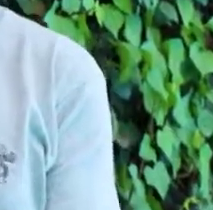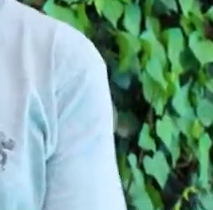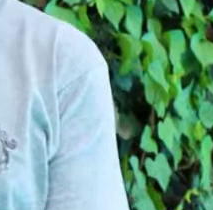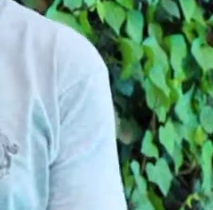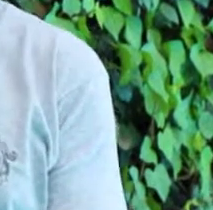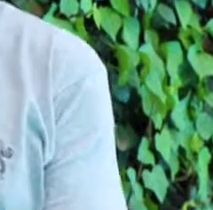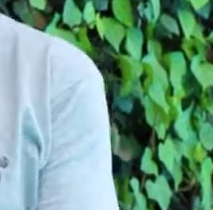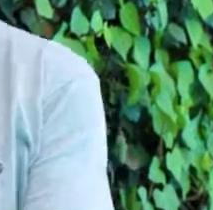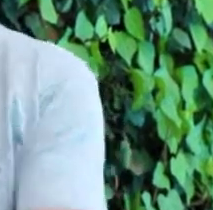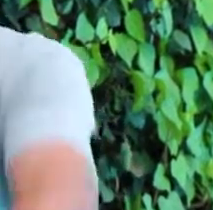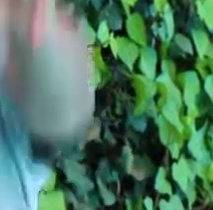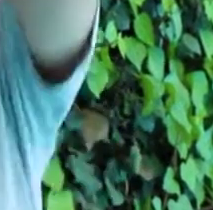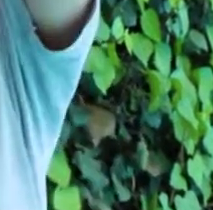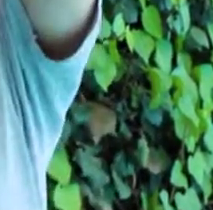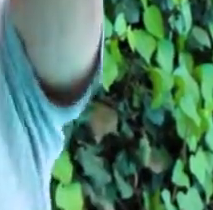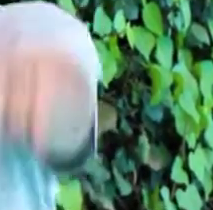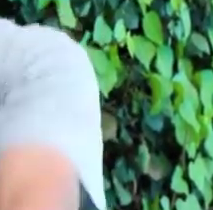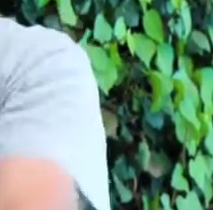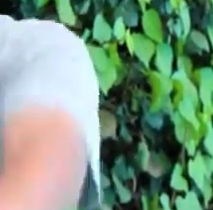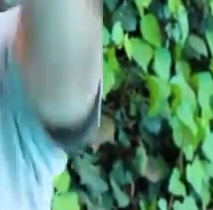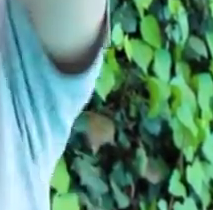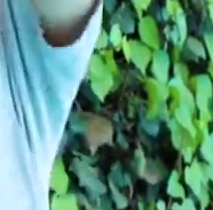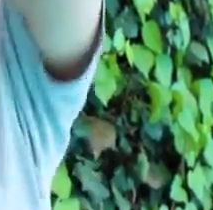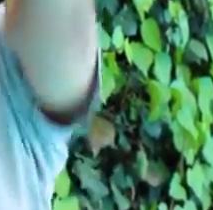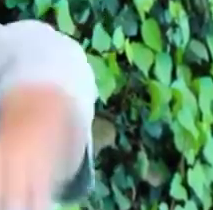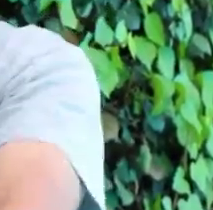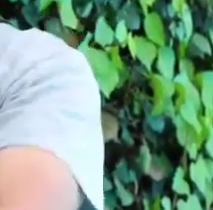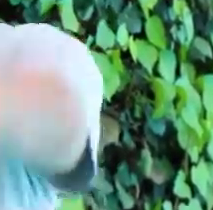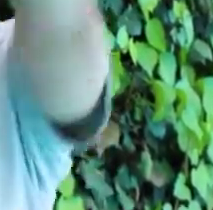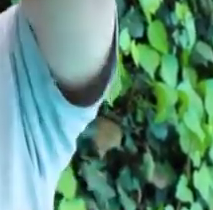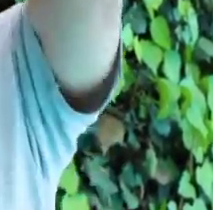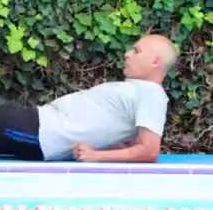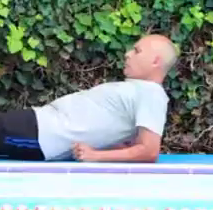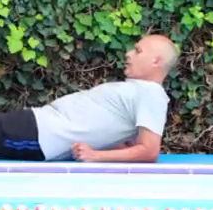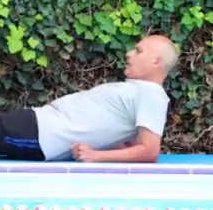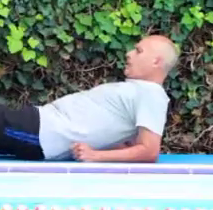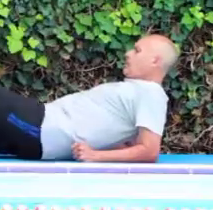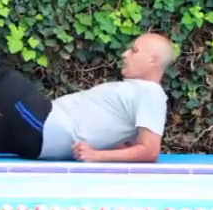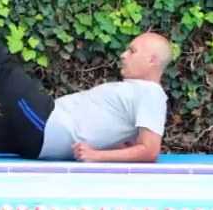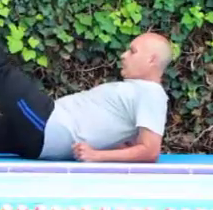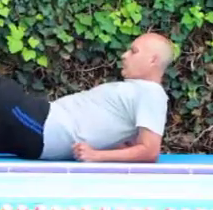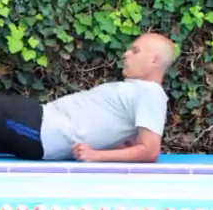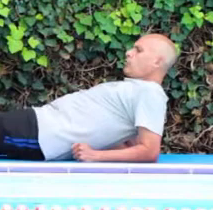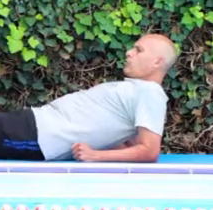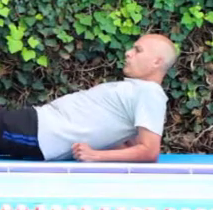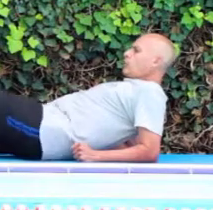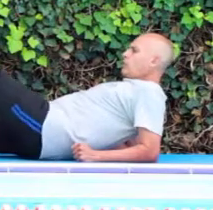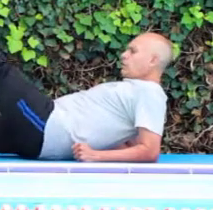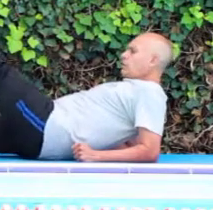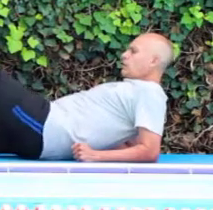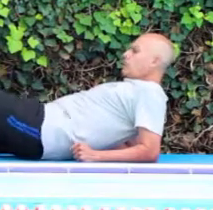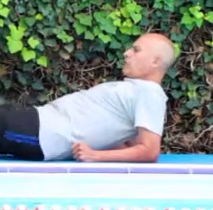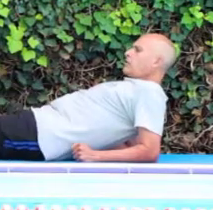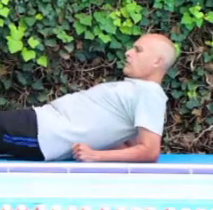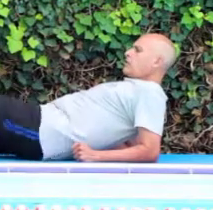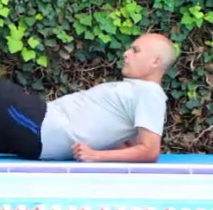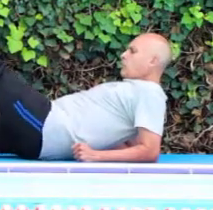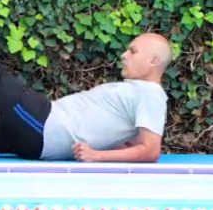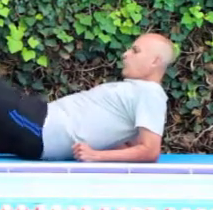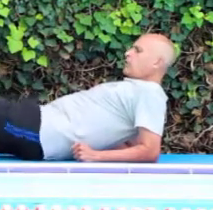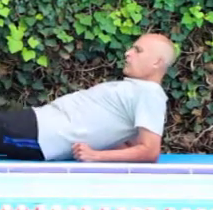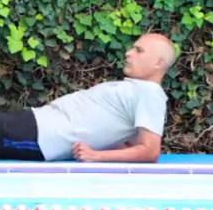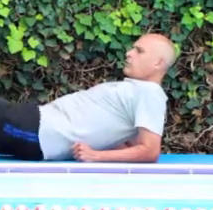y después 10 veces la otra pierna. Una, dos, tres,